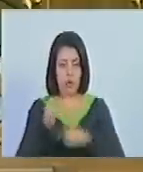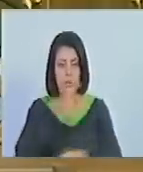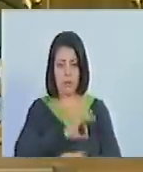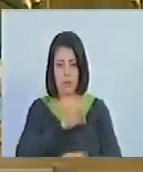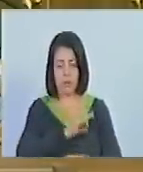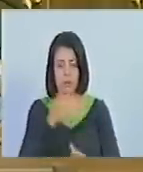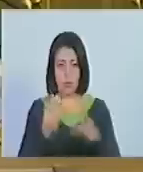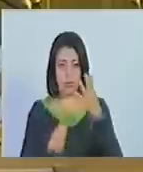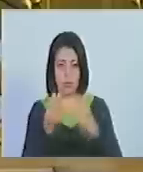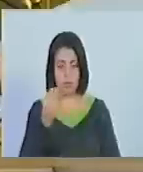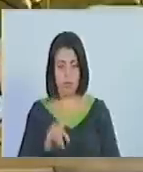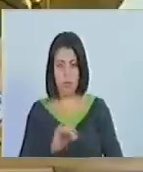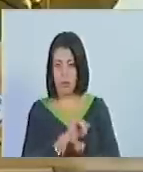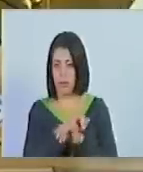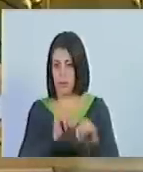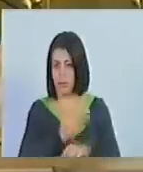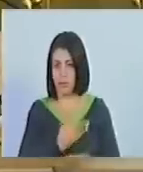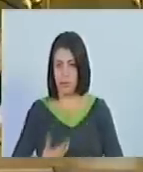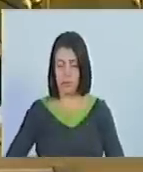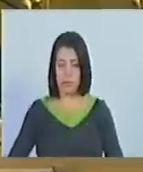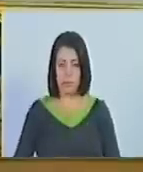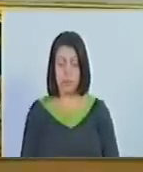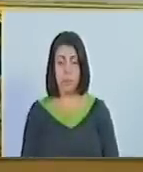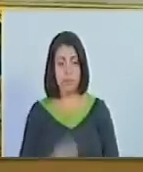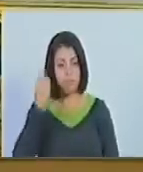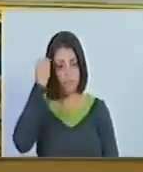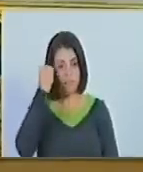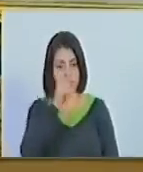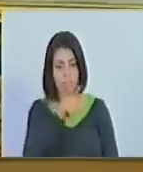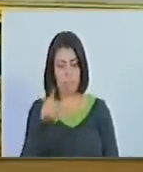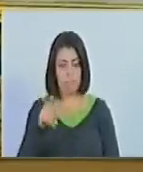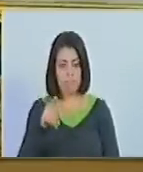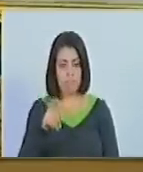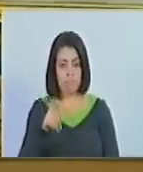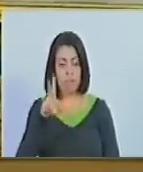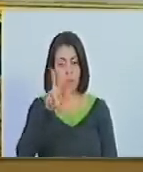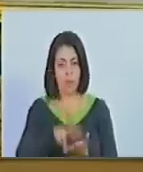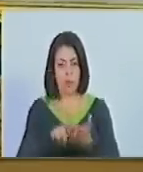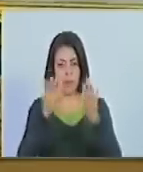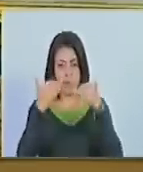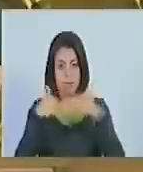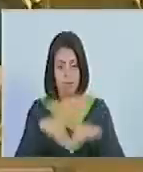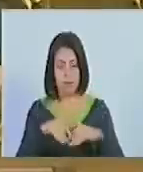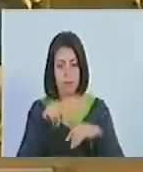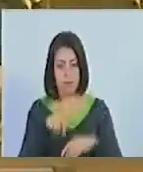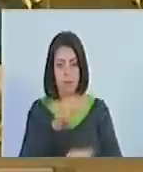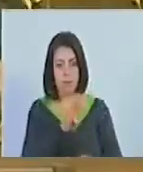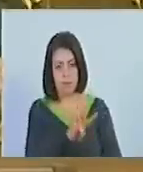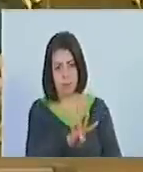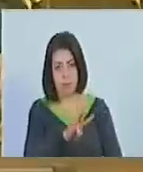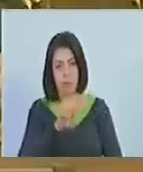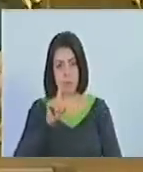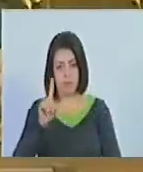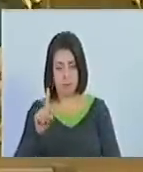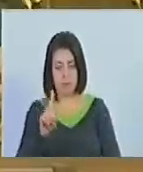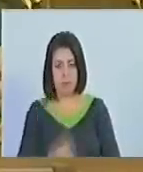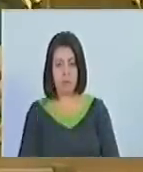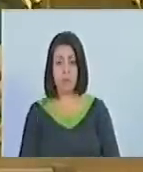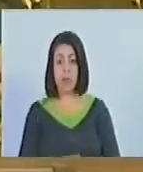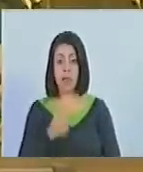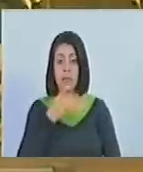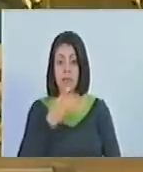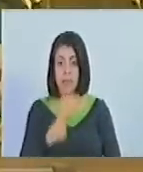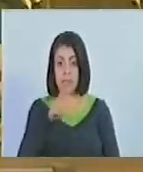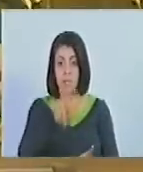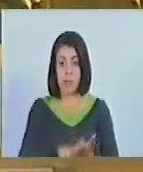Social del Consejo Comunal. Esto, señor presidente. En consideración, queda aprobado. Siguiente. Cuadragésimo primero. Se